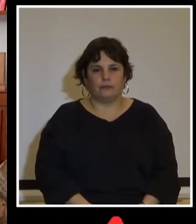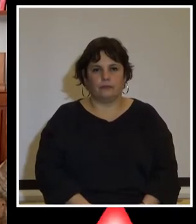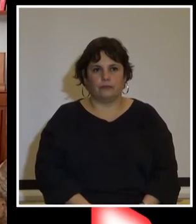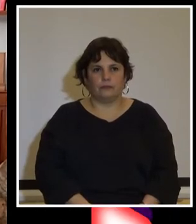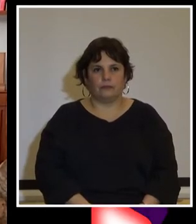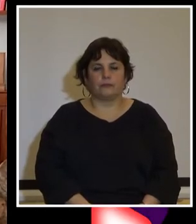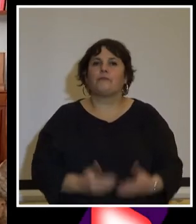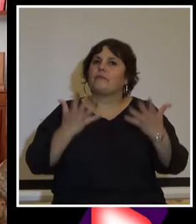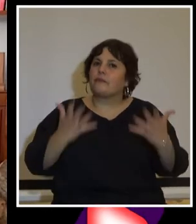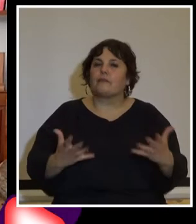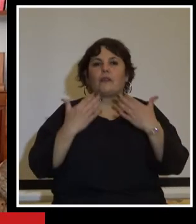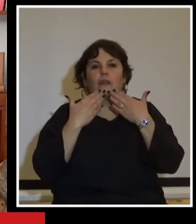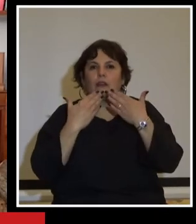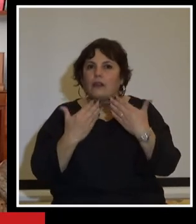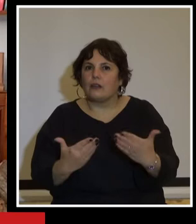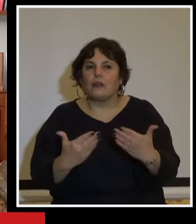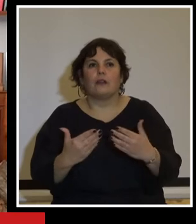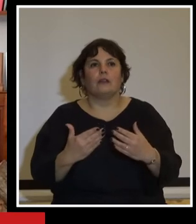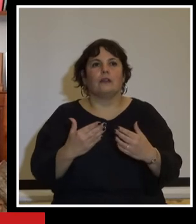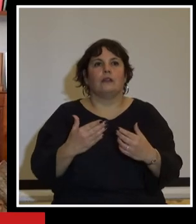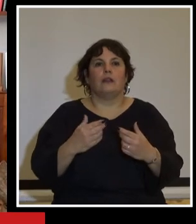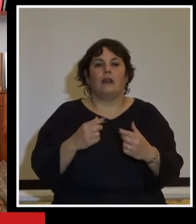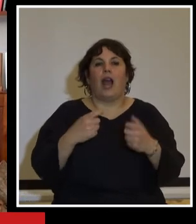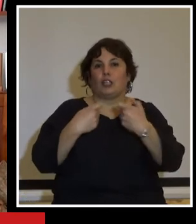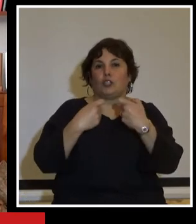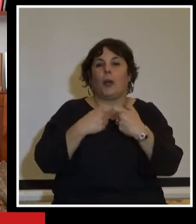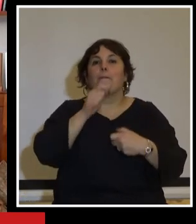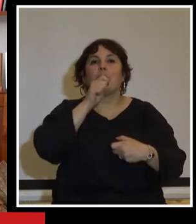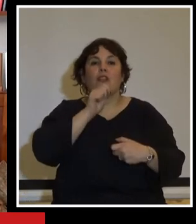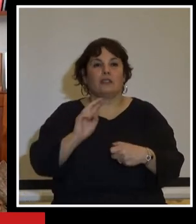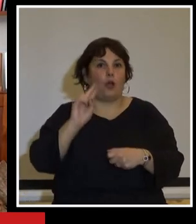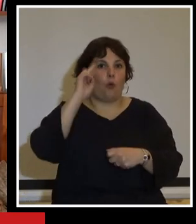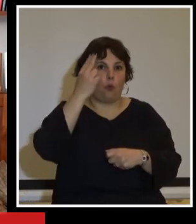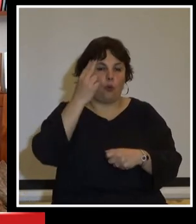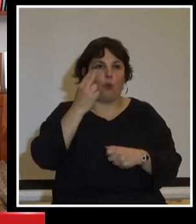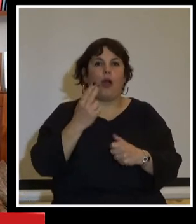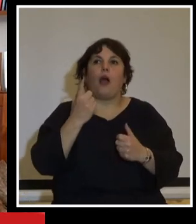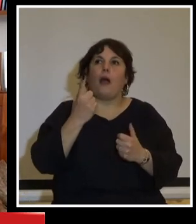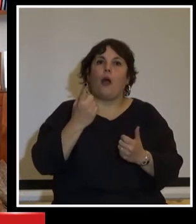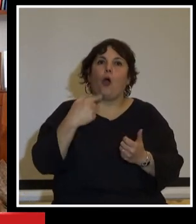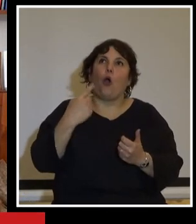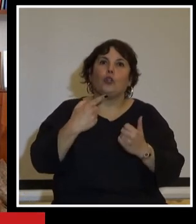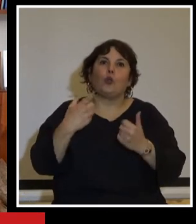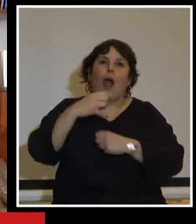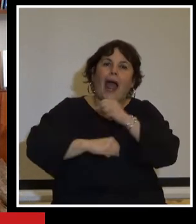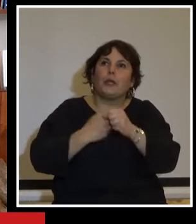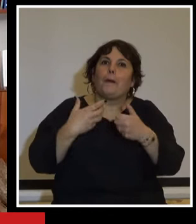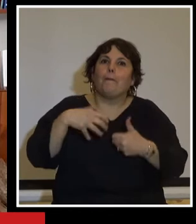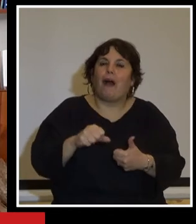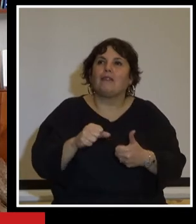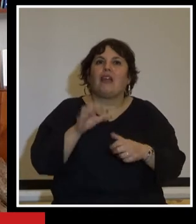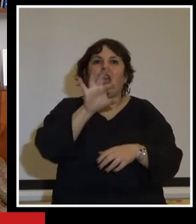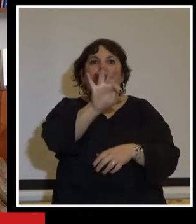Quiero agradecer a la Asociación de Periodistas del Uruguay por una vez más elegir